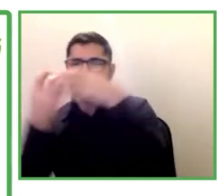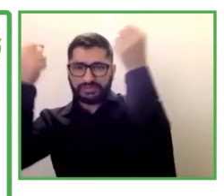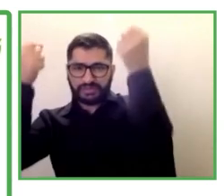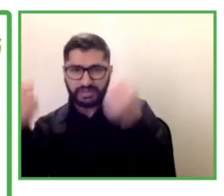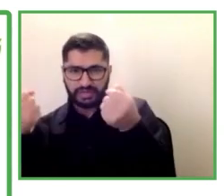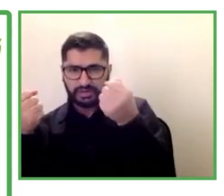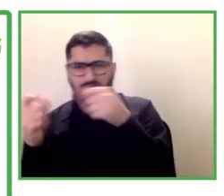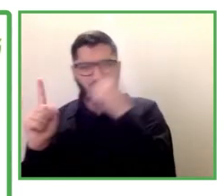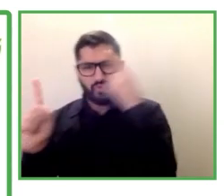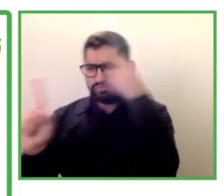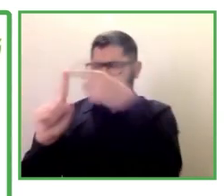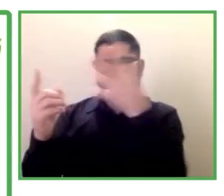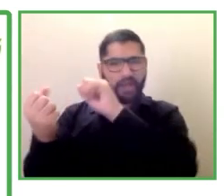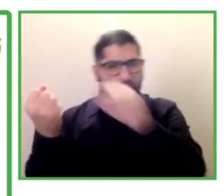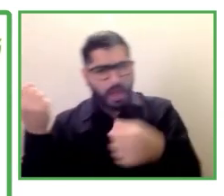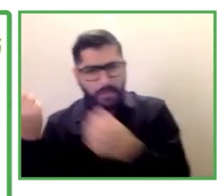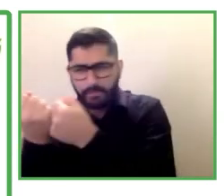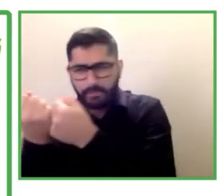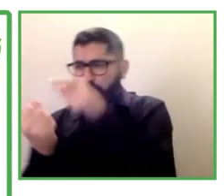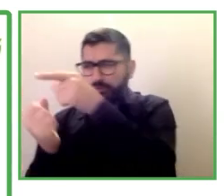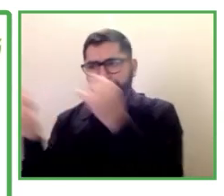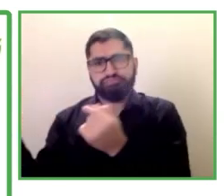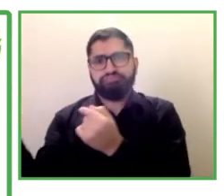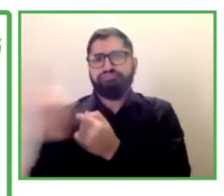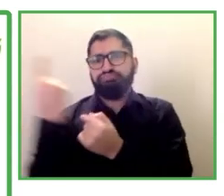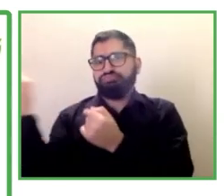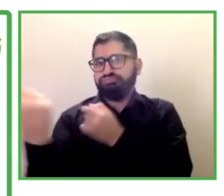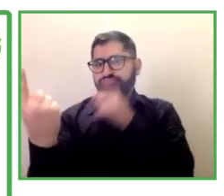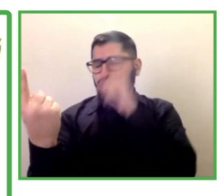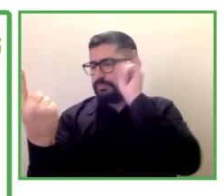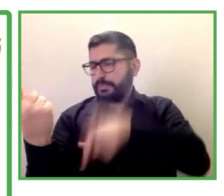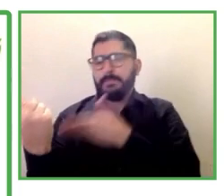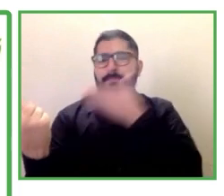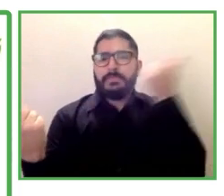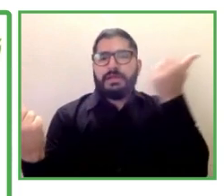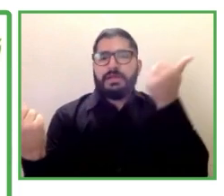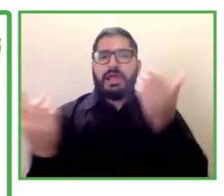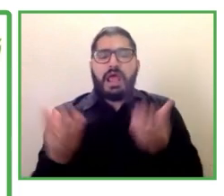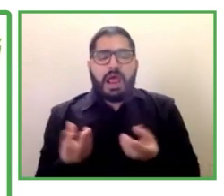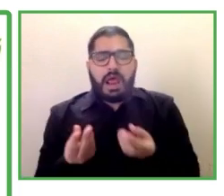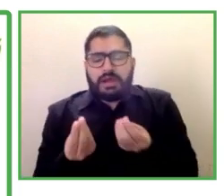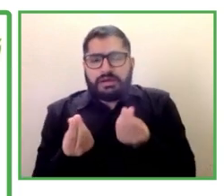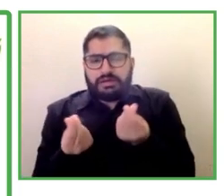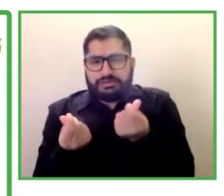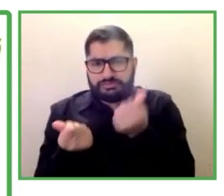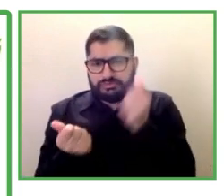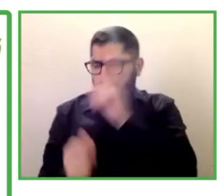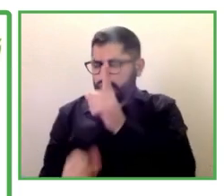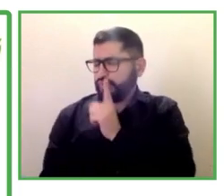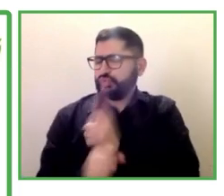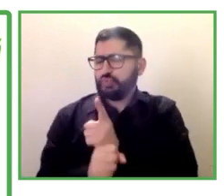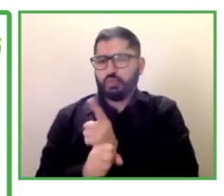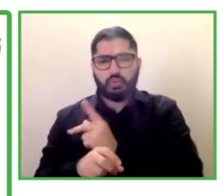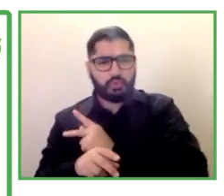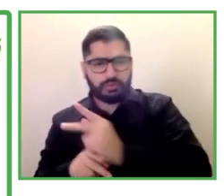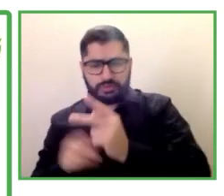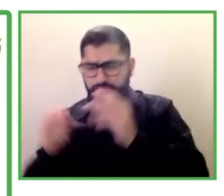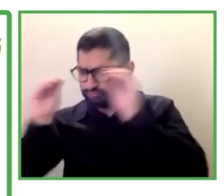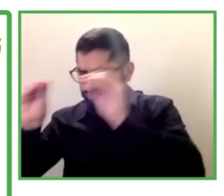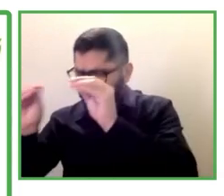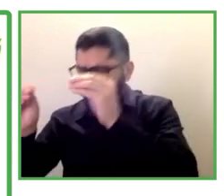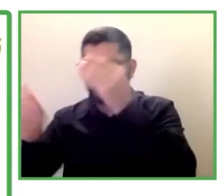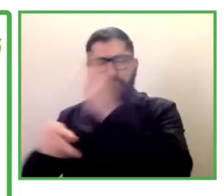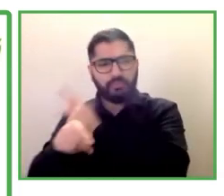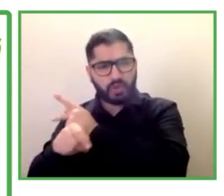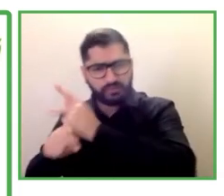mejore su calidad de vida y sus habilidades adaptativas, sino también una formación profesional específica que facilite su inserción social